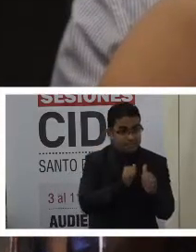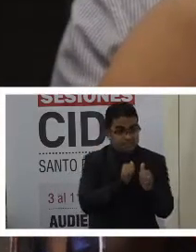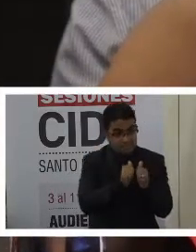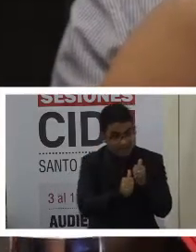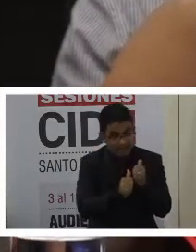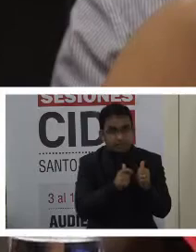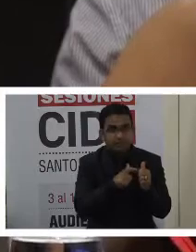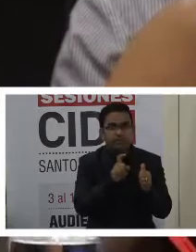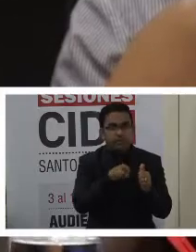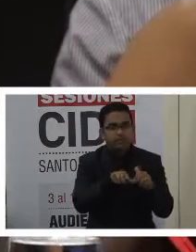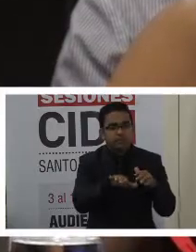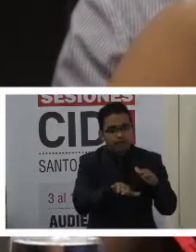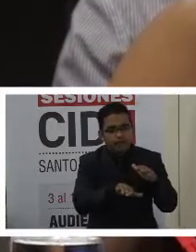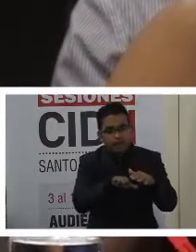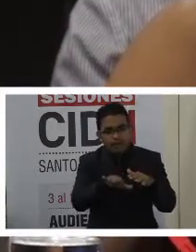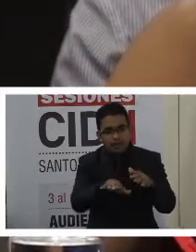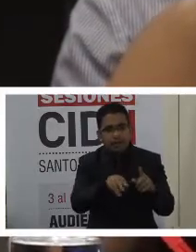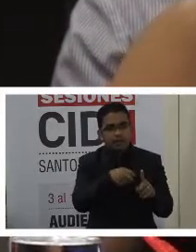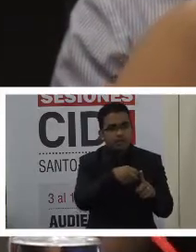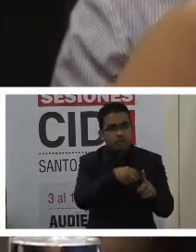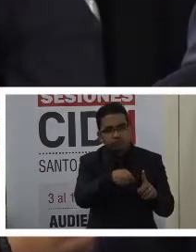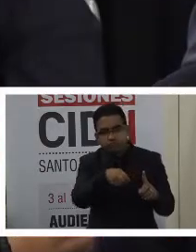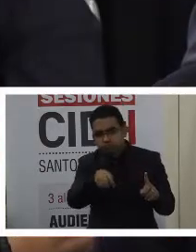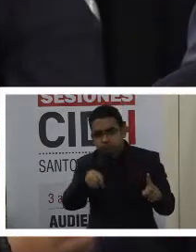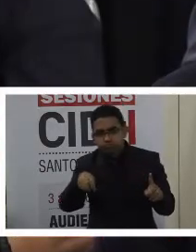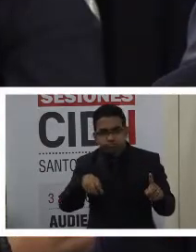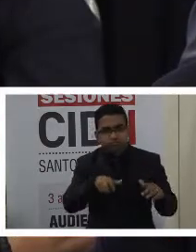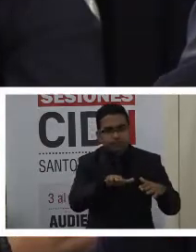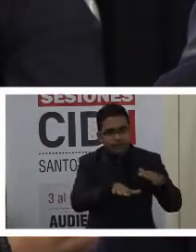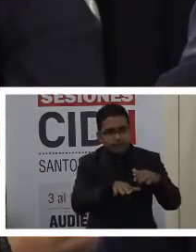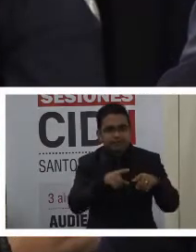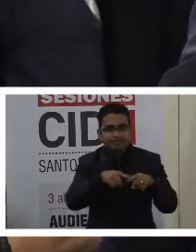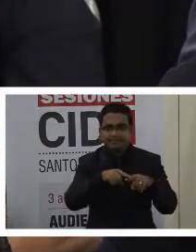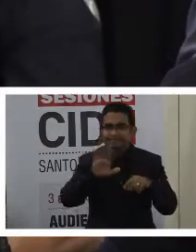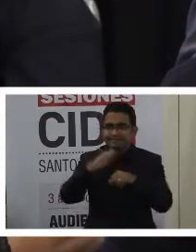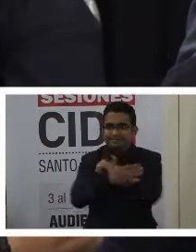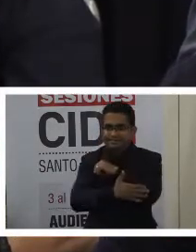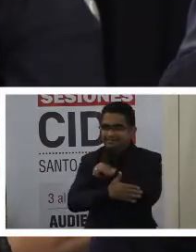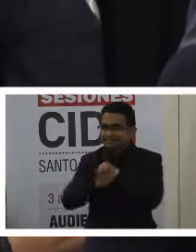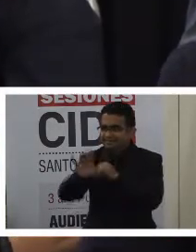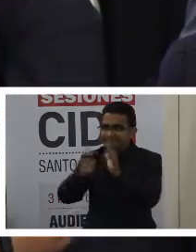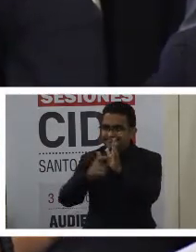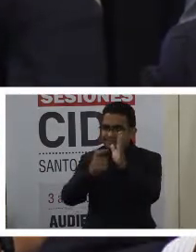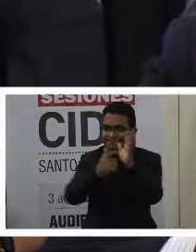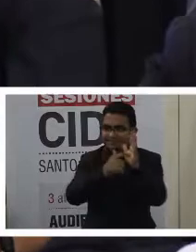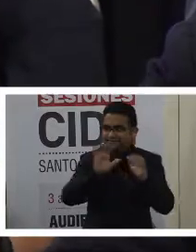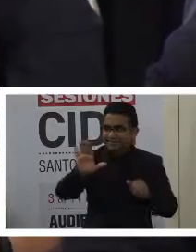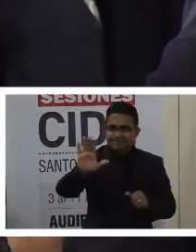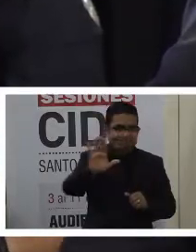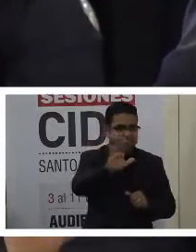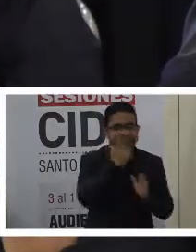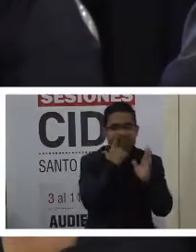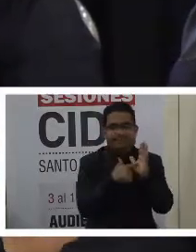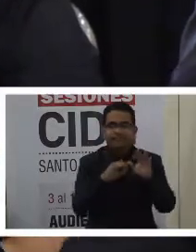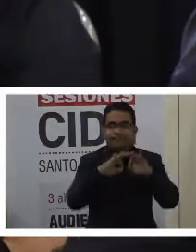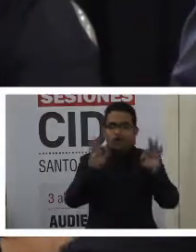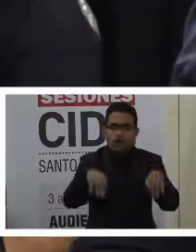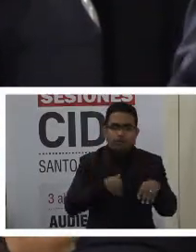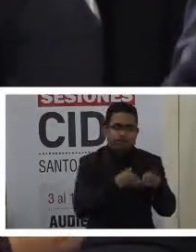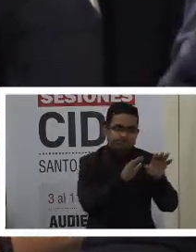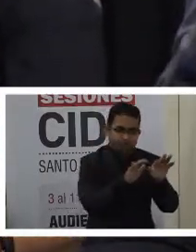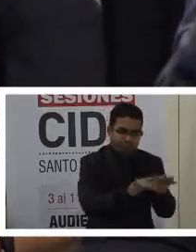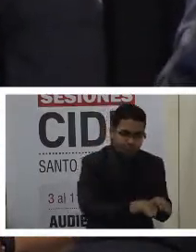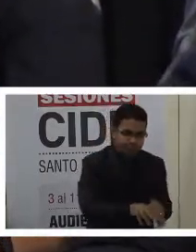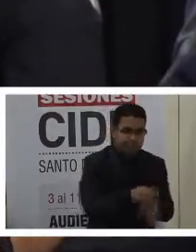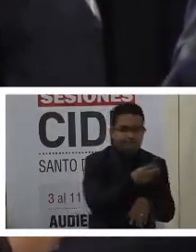serie de trámites que son más o menos burocráticos dependiendo de cada uno de los países, ¿verdad? Es decir, hay que llenar unos formularios, hay que ir a la